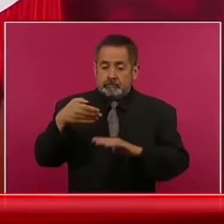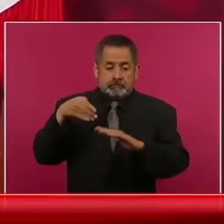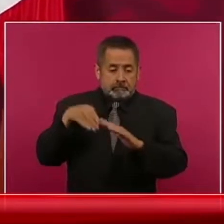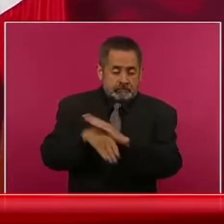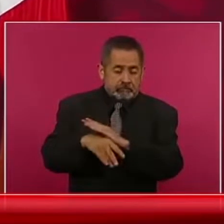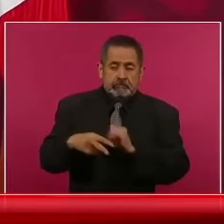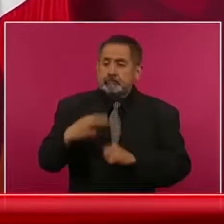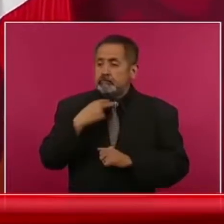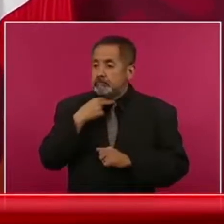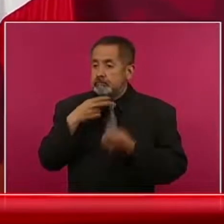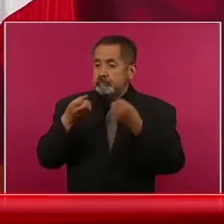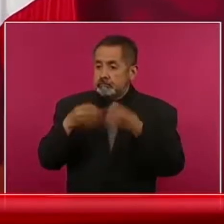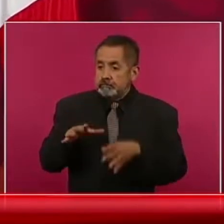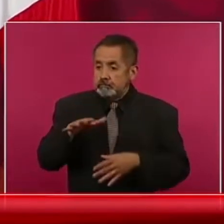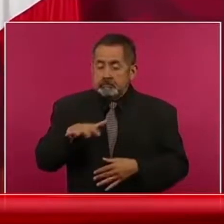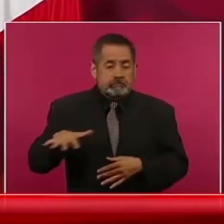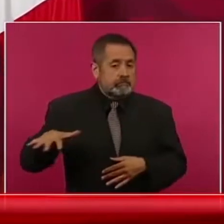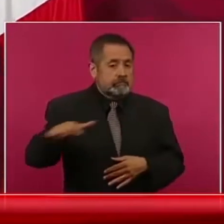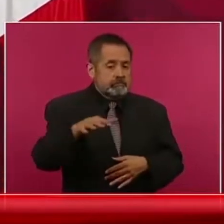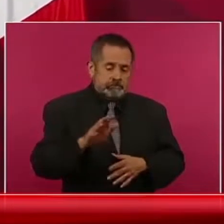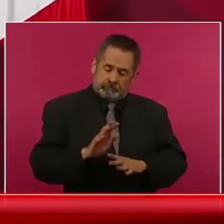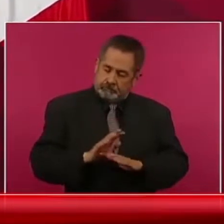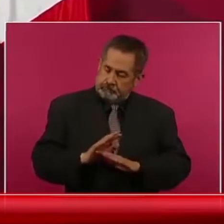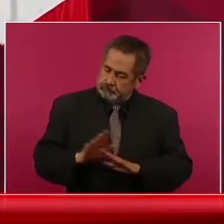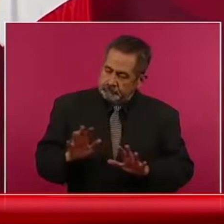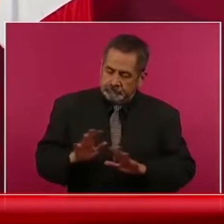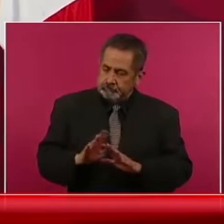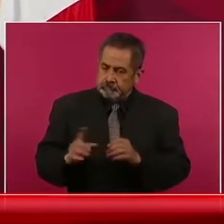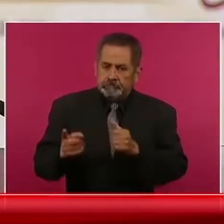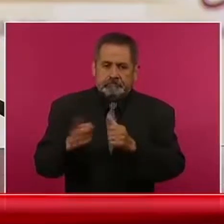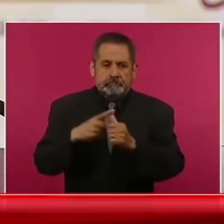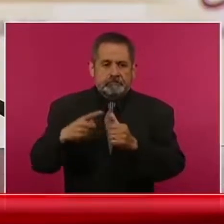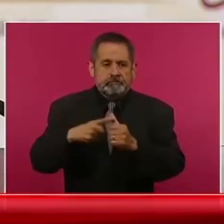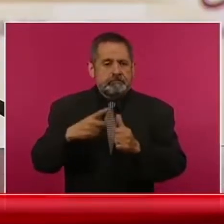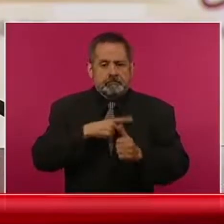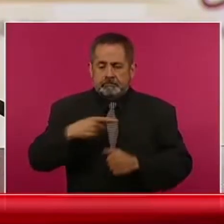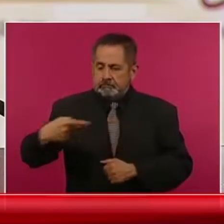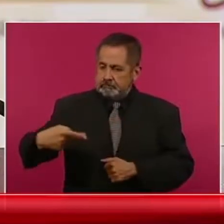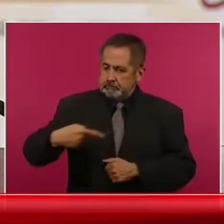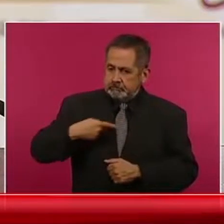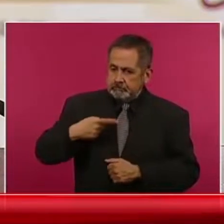popular se consulte.